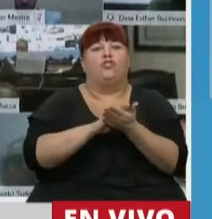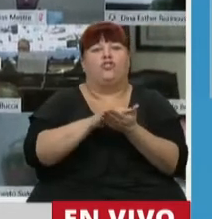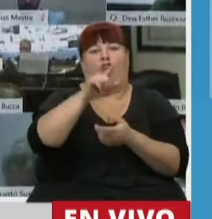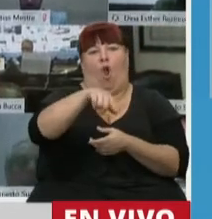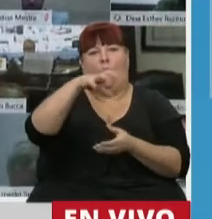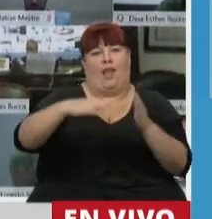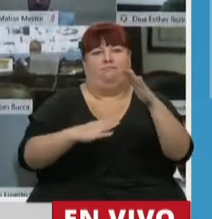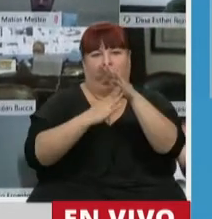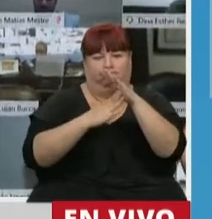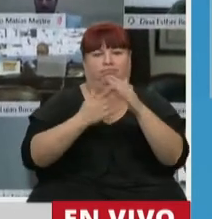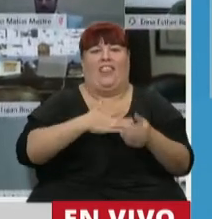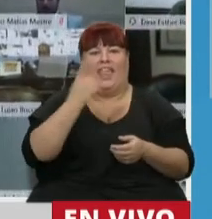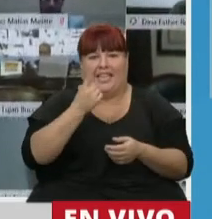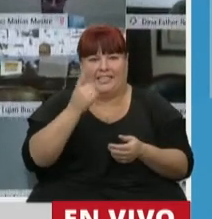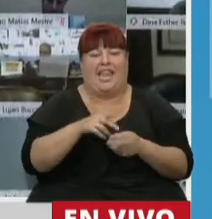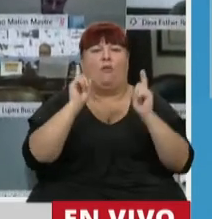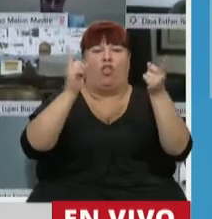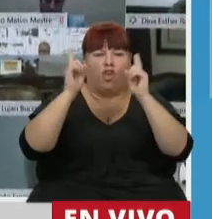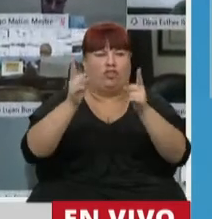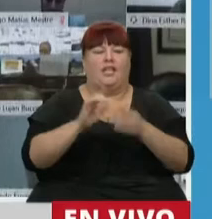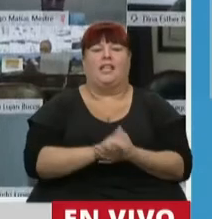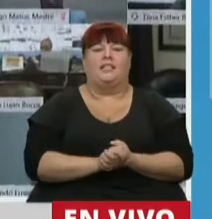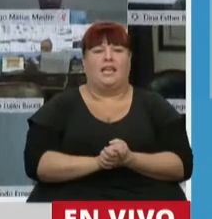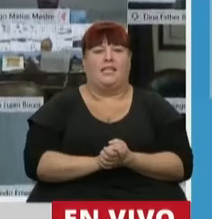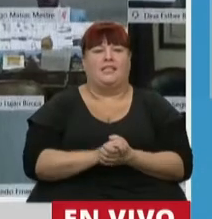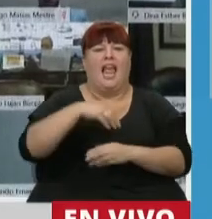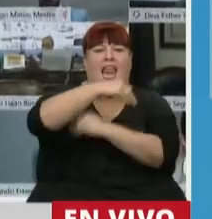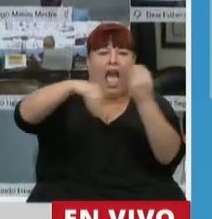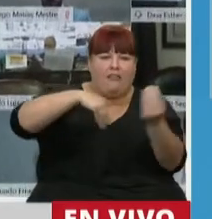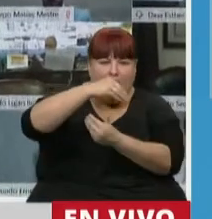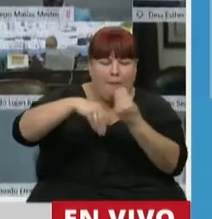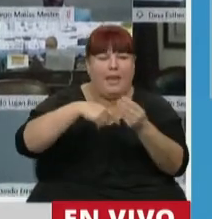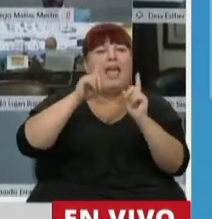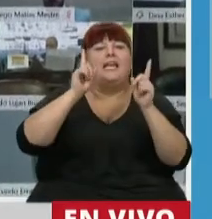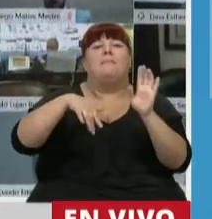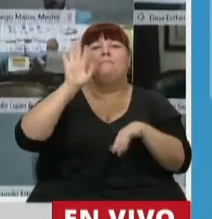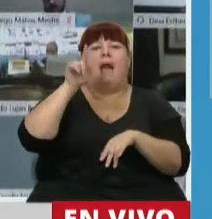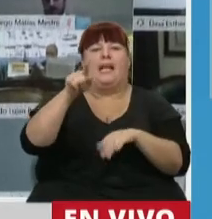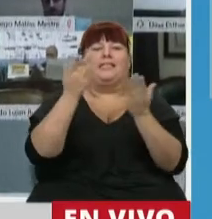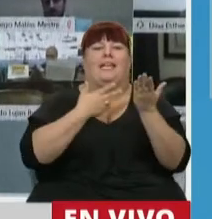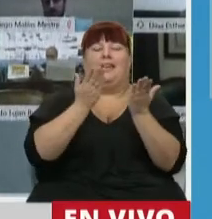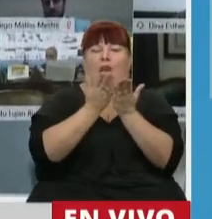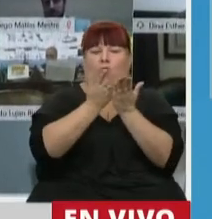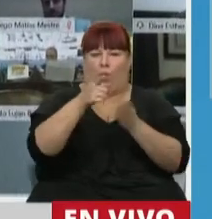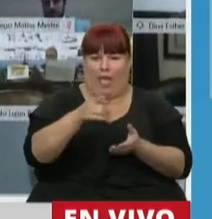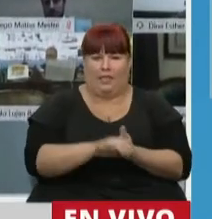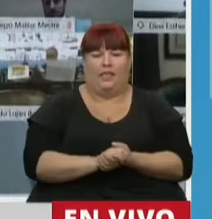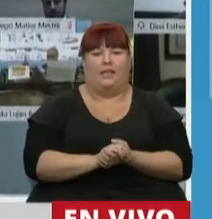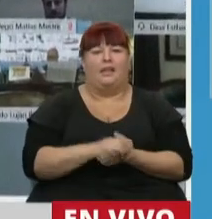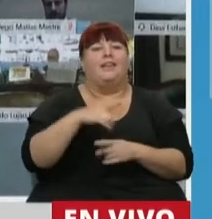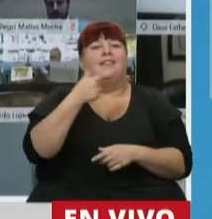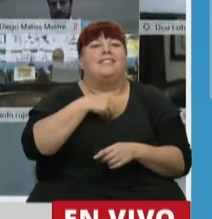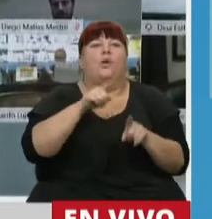órganos de conducción, sobre los directivos, los docentes, las familias y principalmente sobre los estudiantes, que se